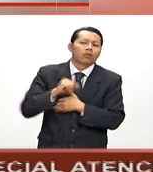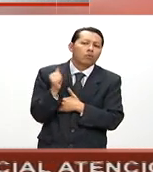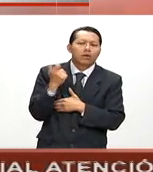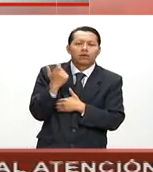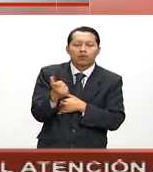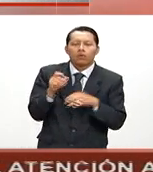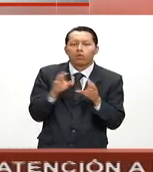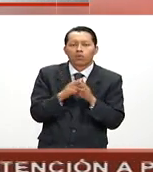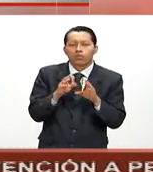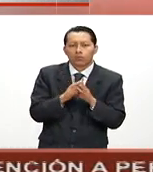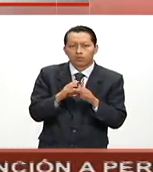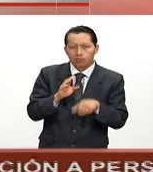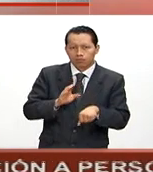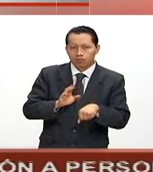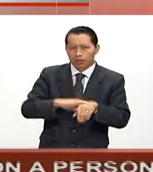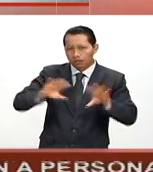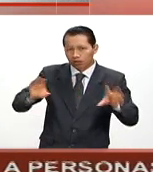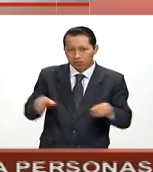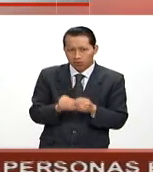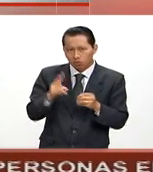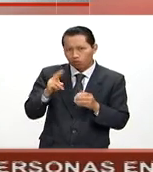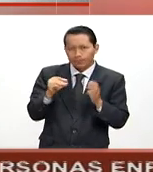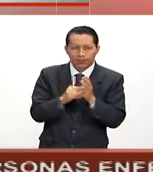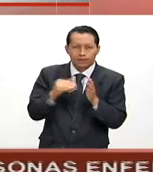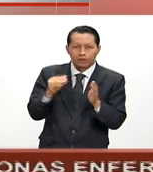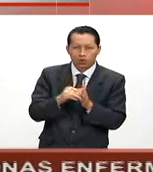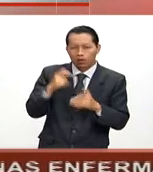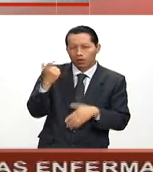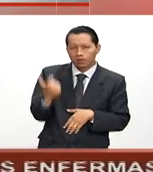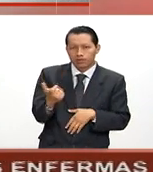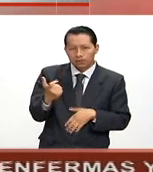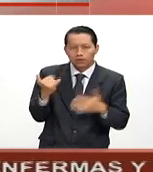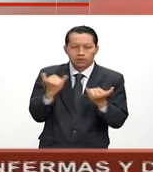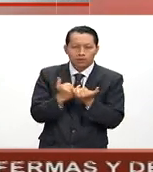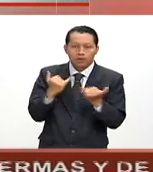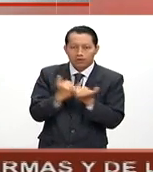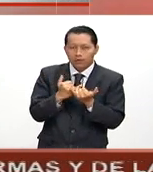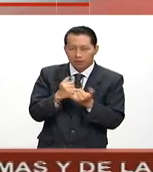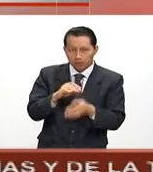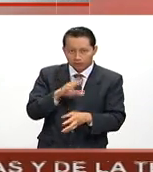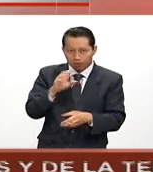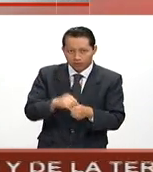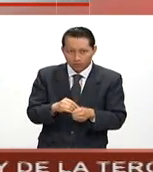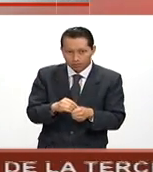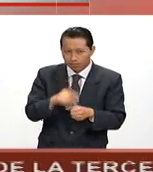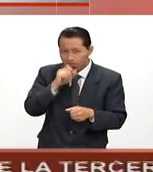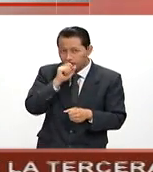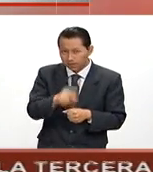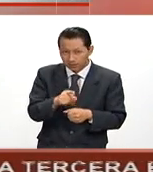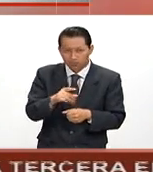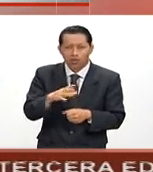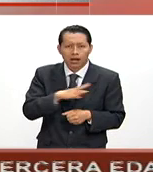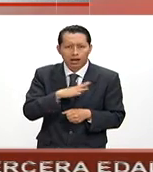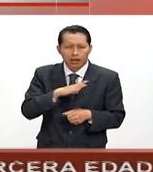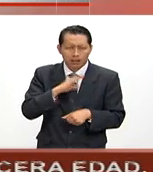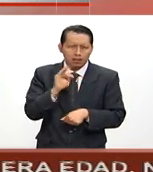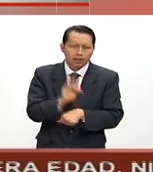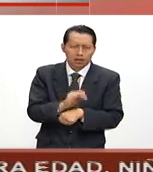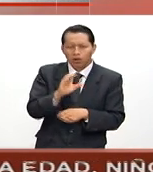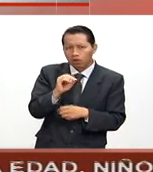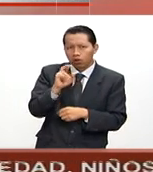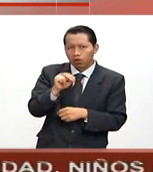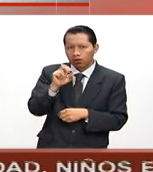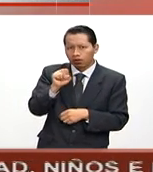un monto total de 2 millones de pesos, dando garantía soberana, la garantía que ofrece Bonsar y las